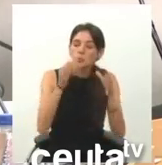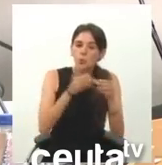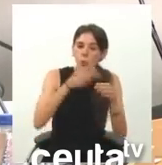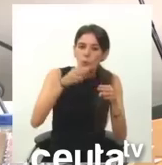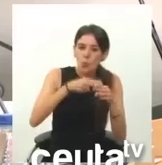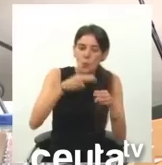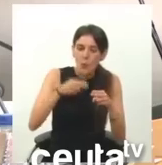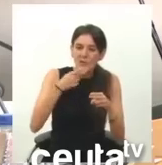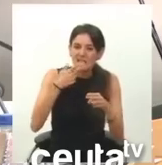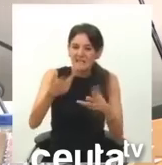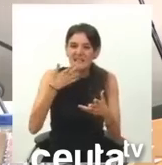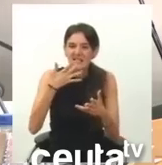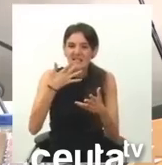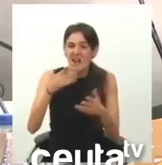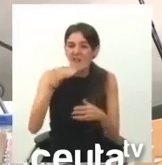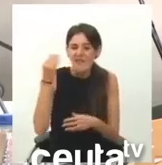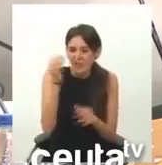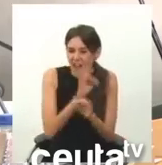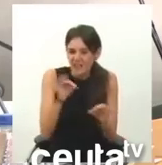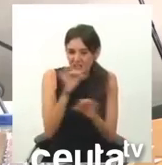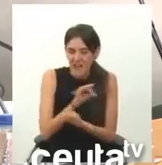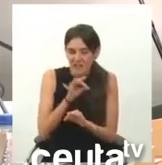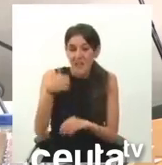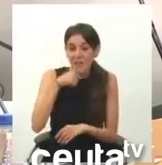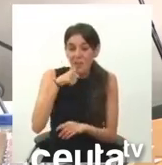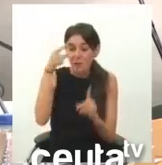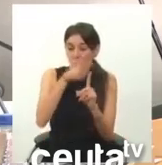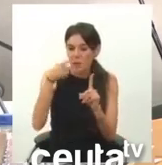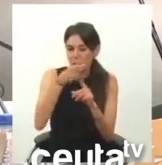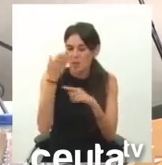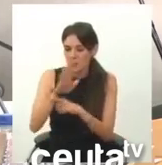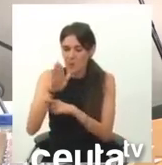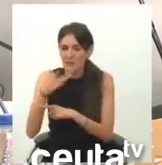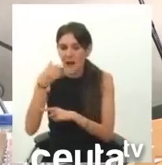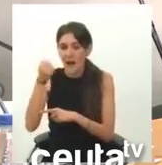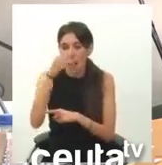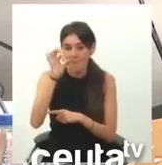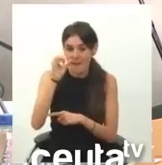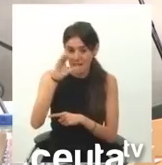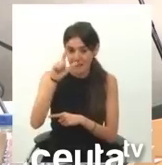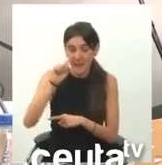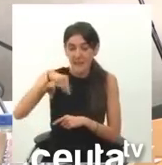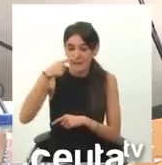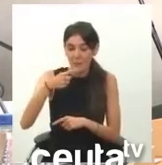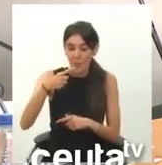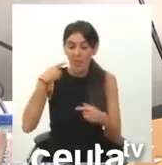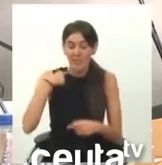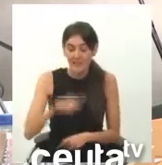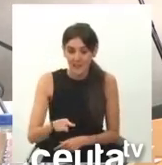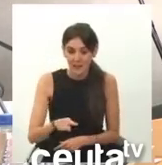tiene escrúpulos, no tiene escrúpulos en utilizar nuestra ciudad, ya lo ha demostrado el señor Abascal, cuando en mitad de la desgracia vino aquí,